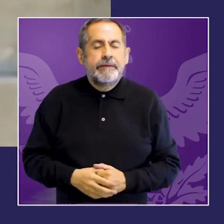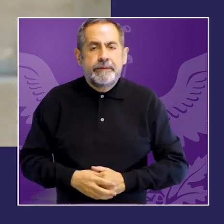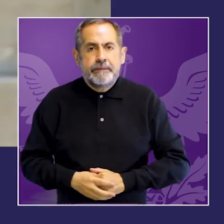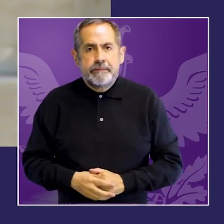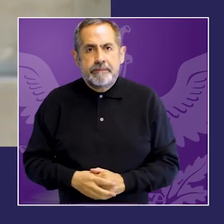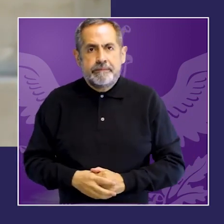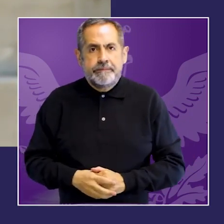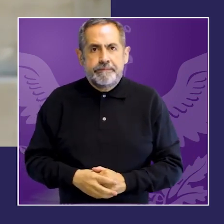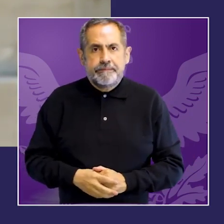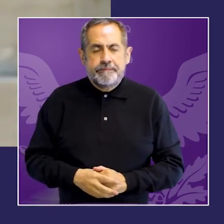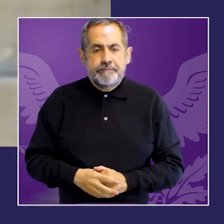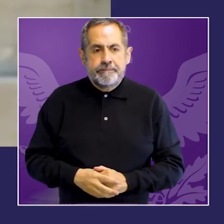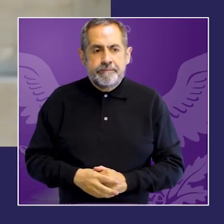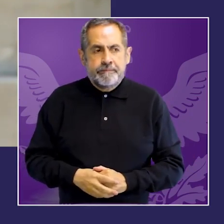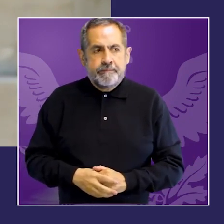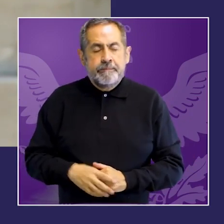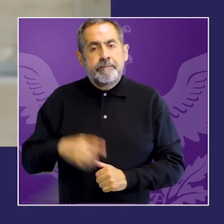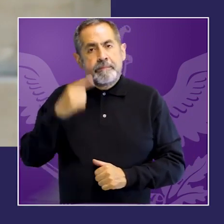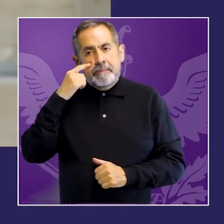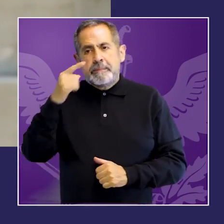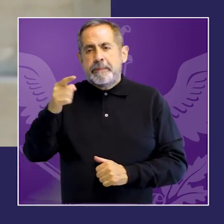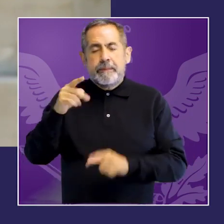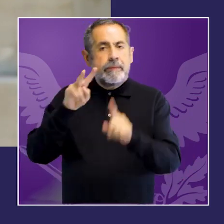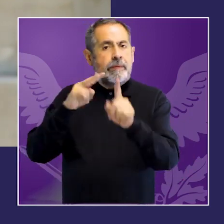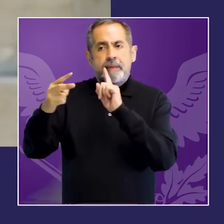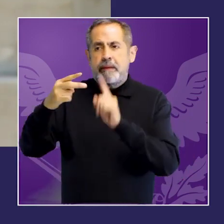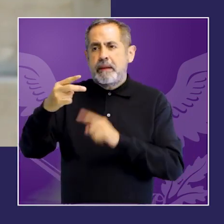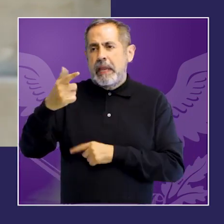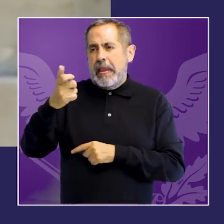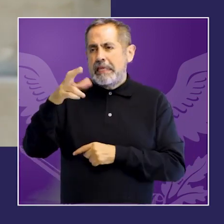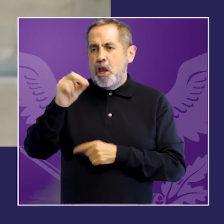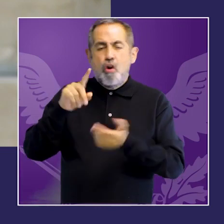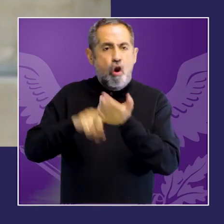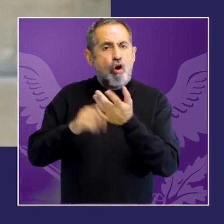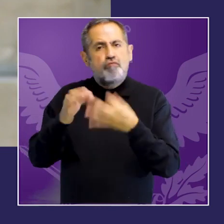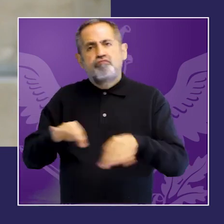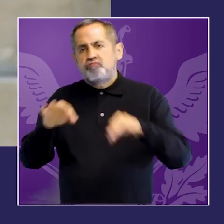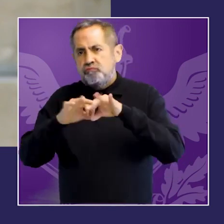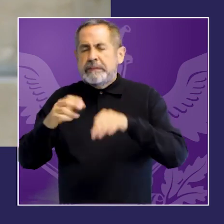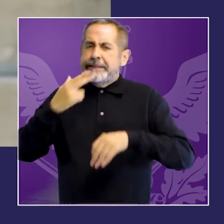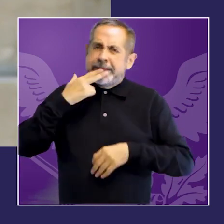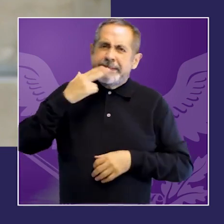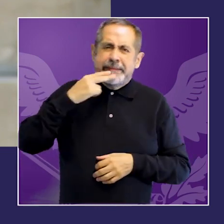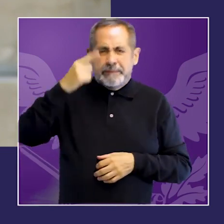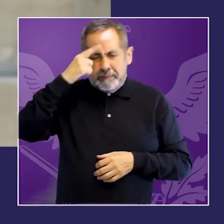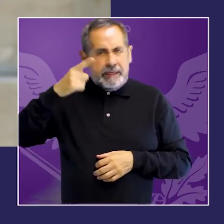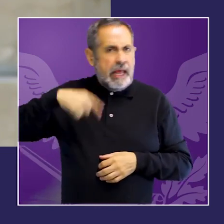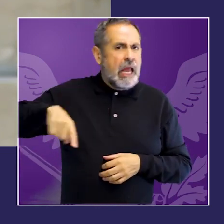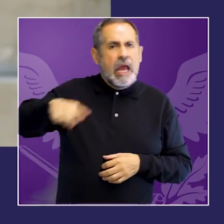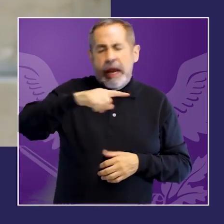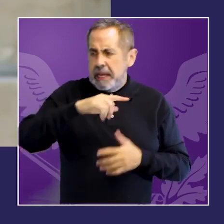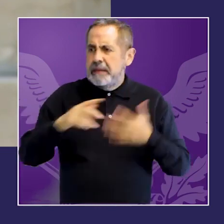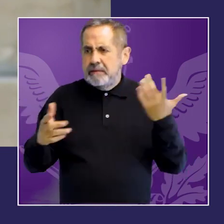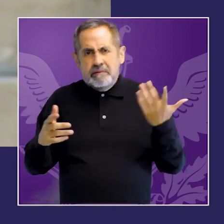una práctica argumentativa y es también un ejercicio de deconstrucción que permite detectar espacios de